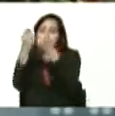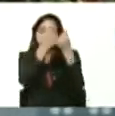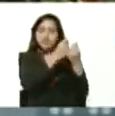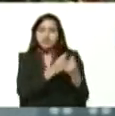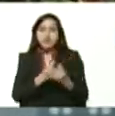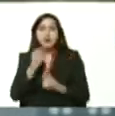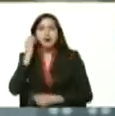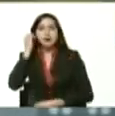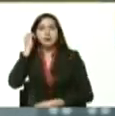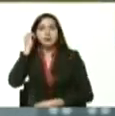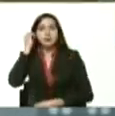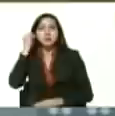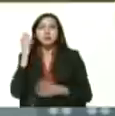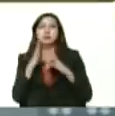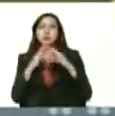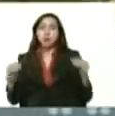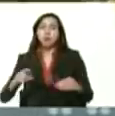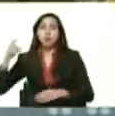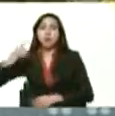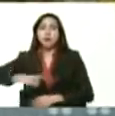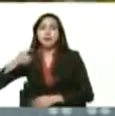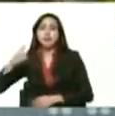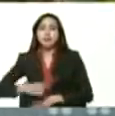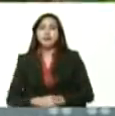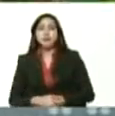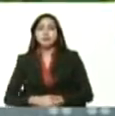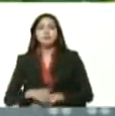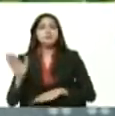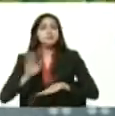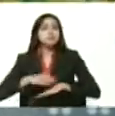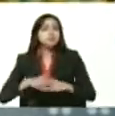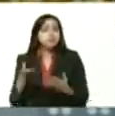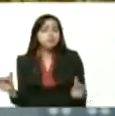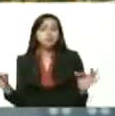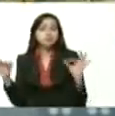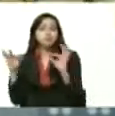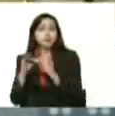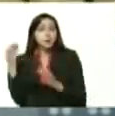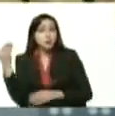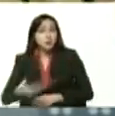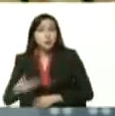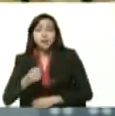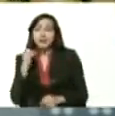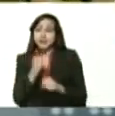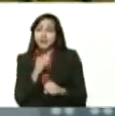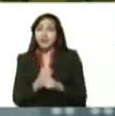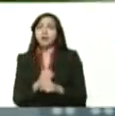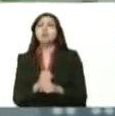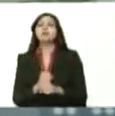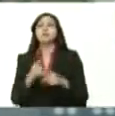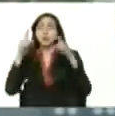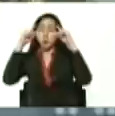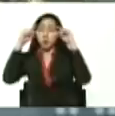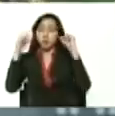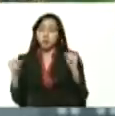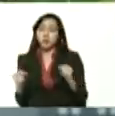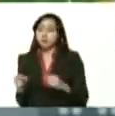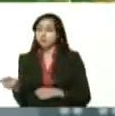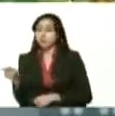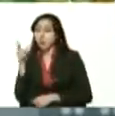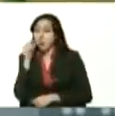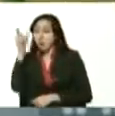produzca todo lo que necesitamos y para eso necesitamos articular la potencia económica que somos te llechea